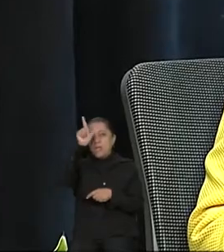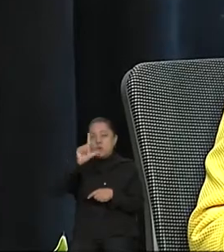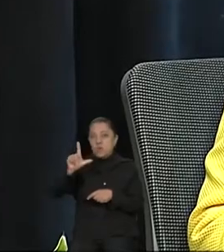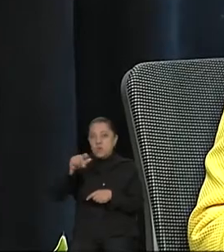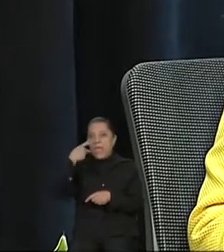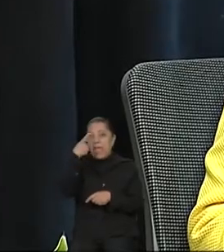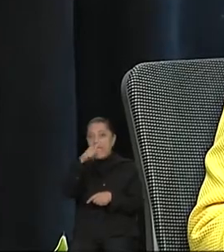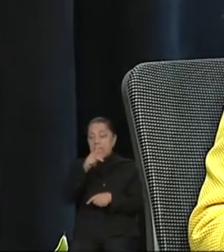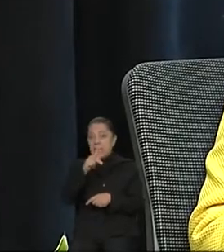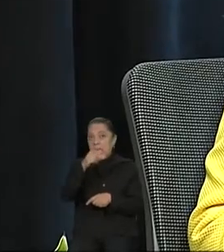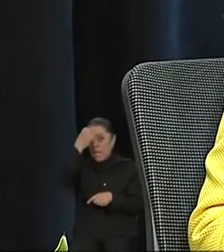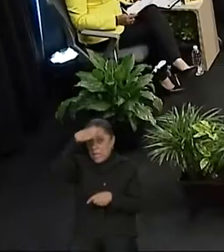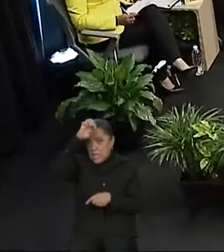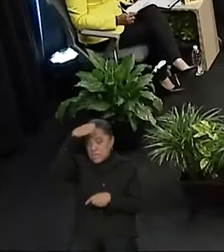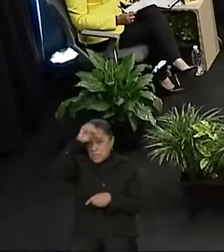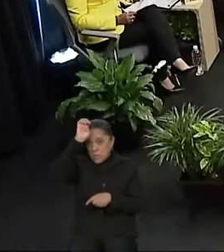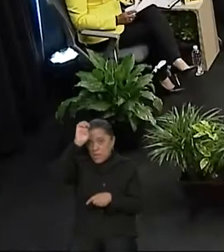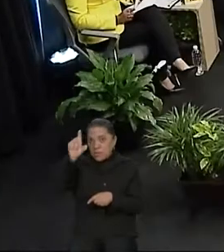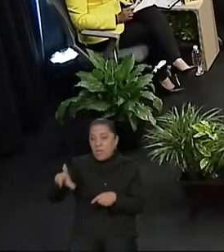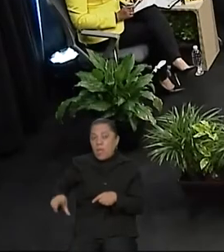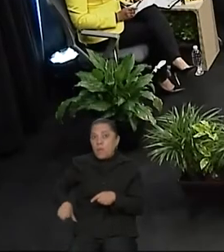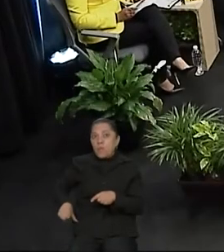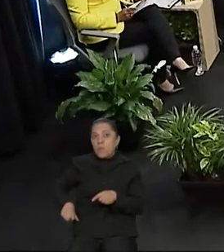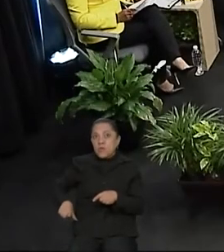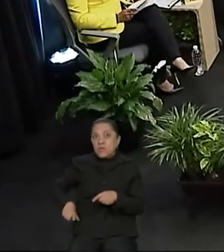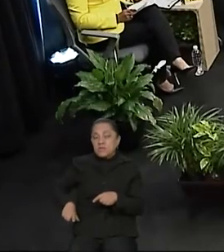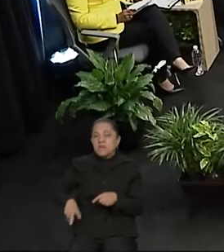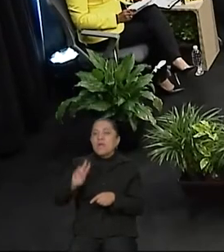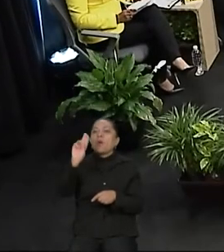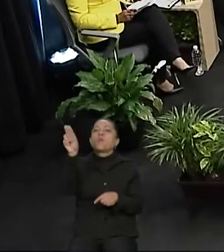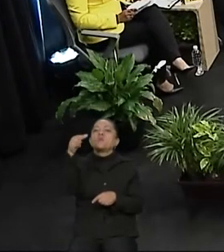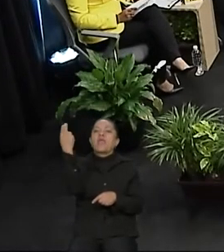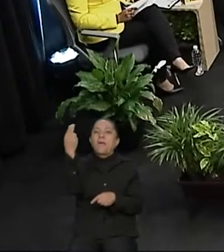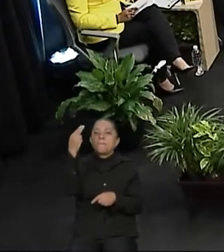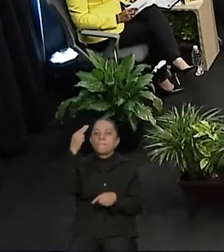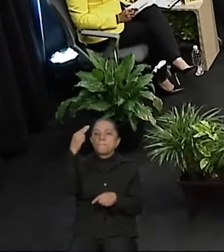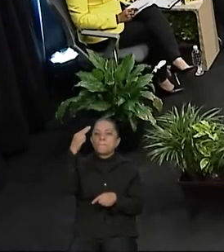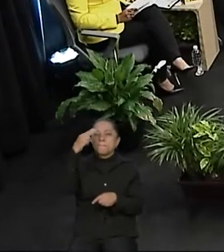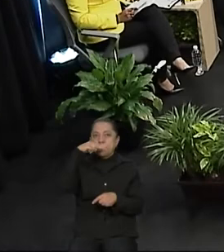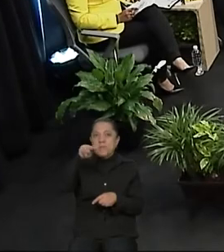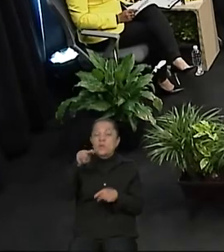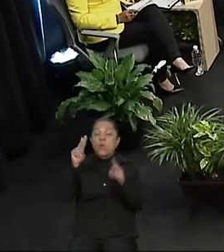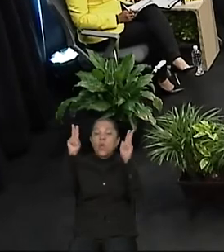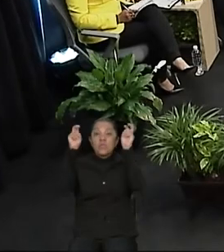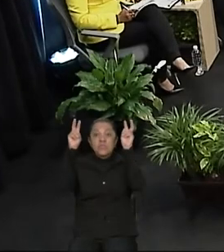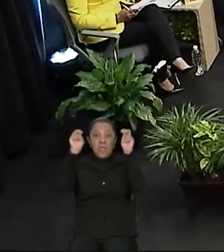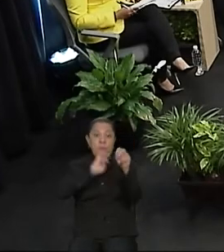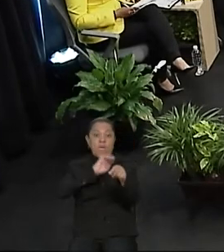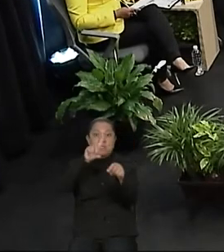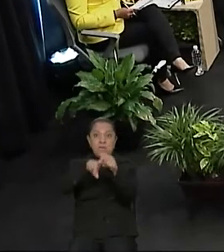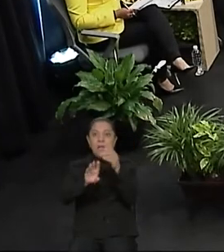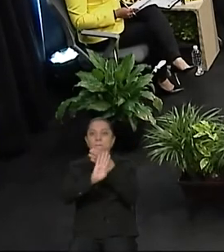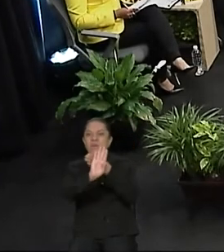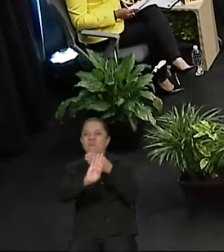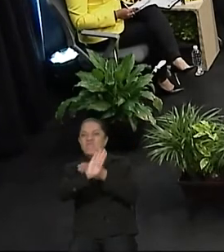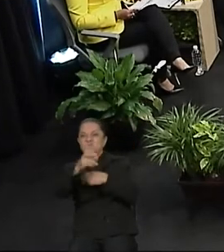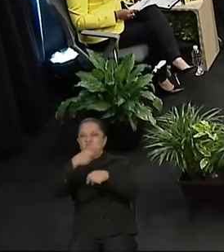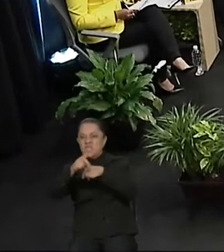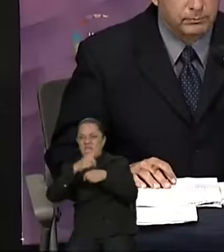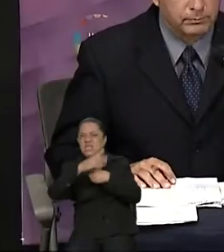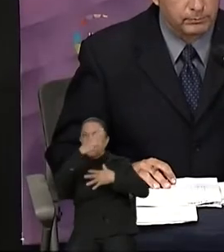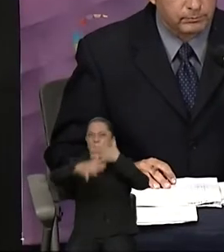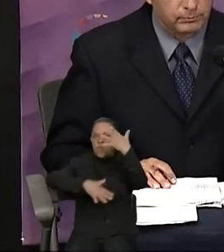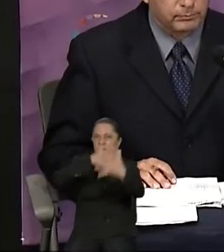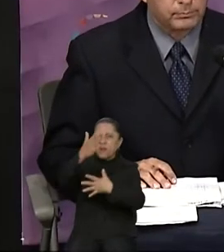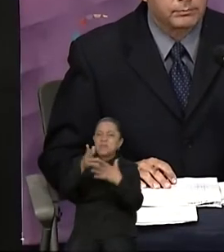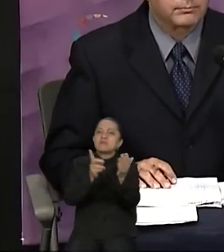políticas públicas del crimen de la UNAM, especialista en temas de prevención del delito, violencia y derechos humanos.